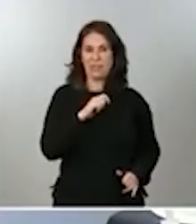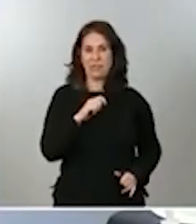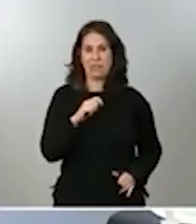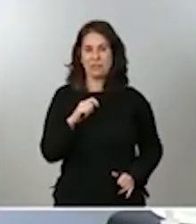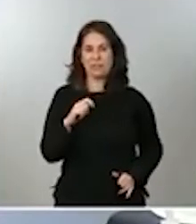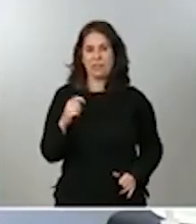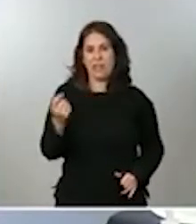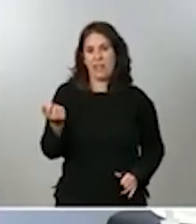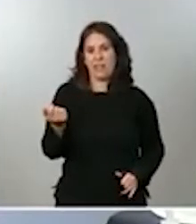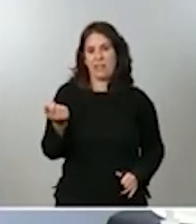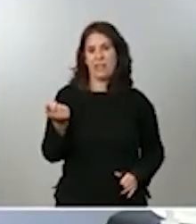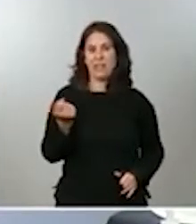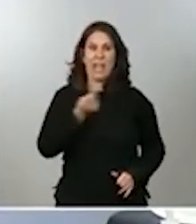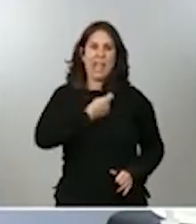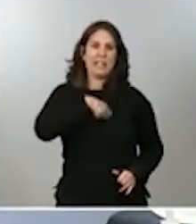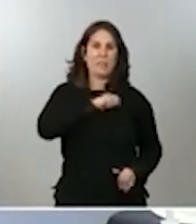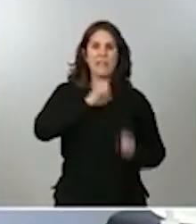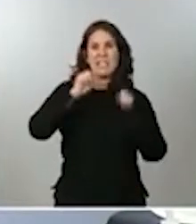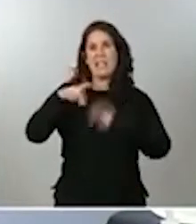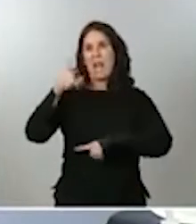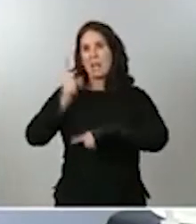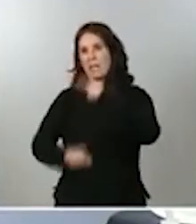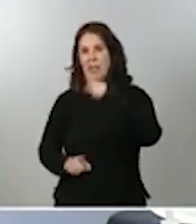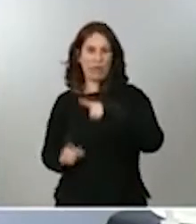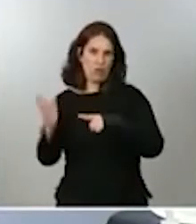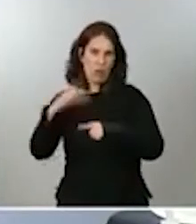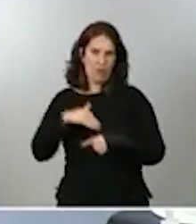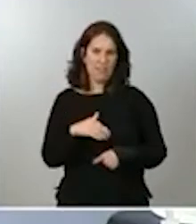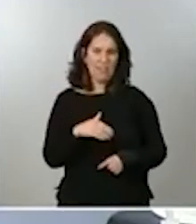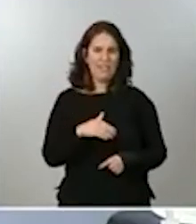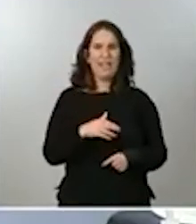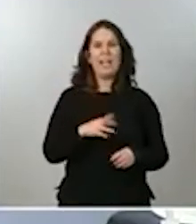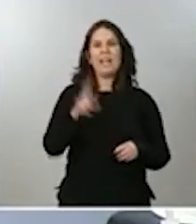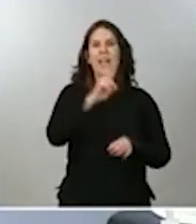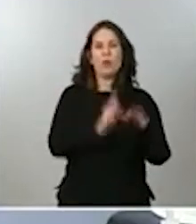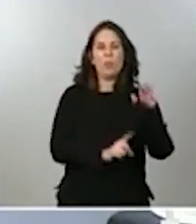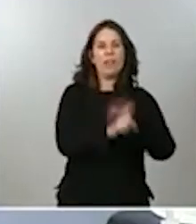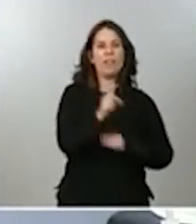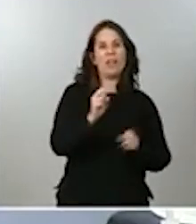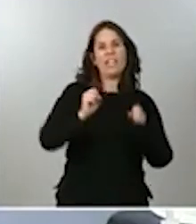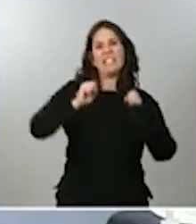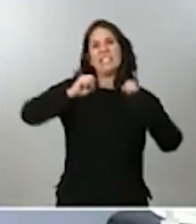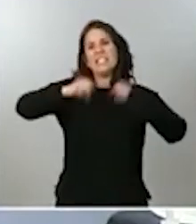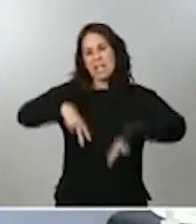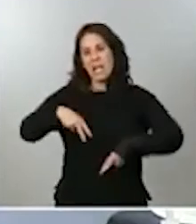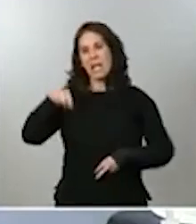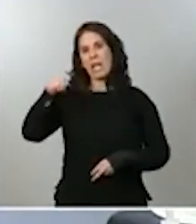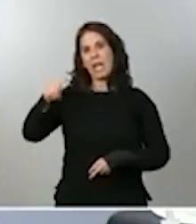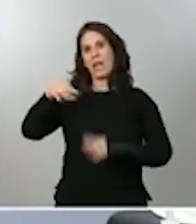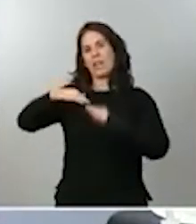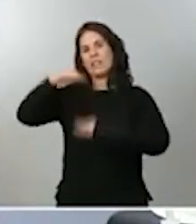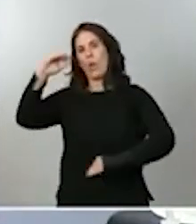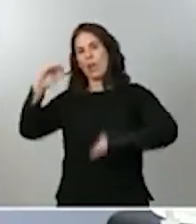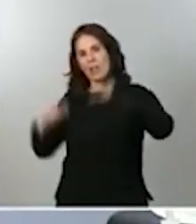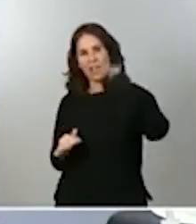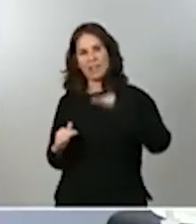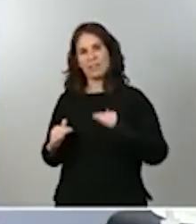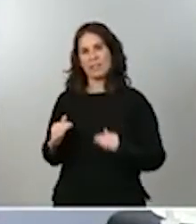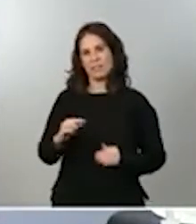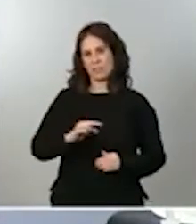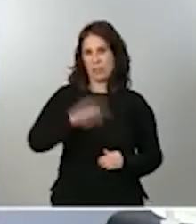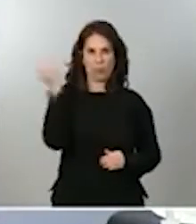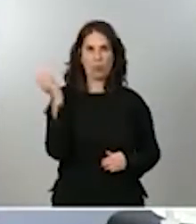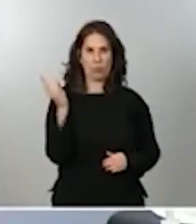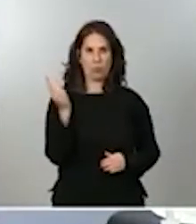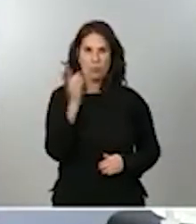patria sin la mitad de la población, sino que no va a haber recuperación si no abordamos las desigualdades, como les decía ahora, que todavía existen entre